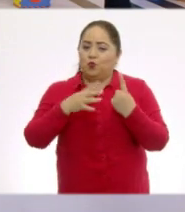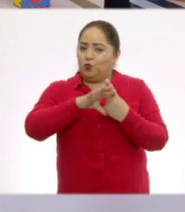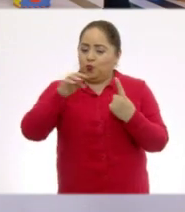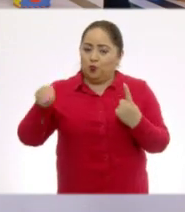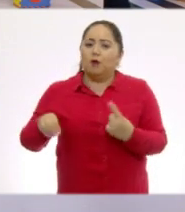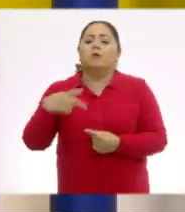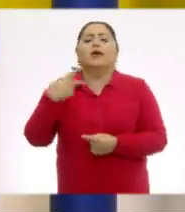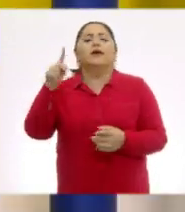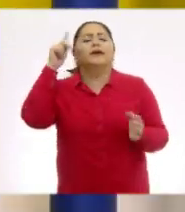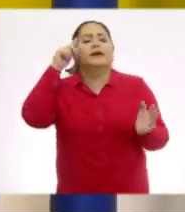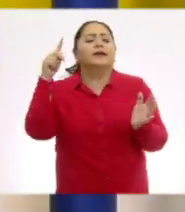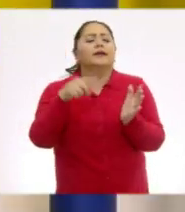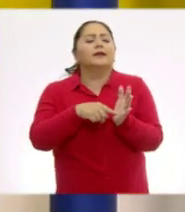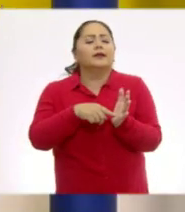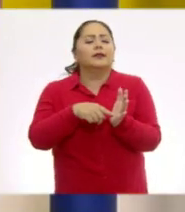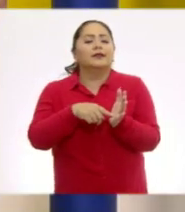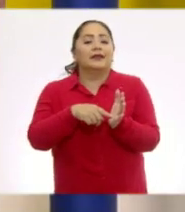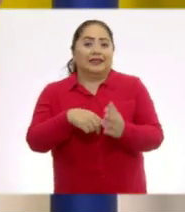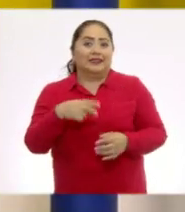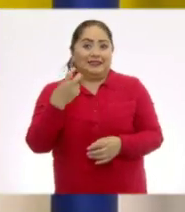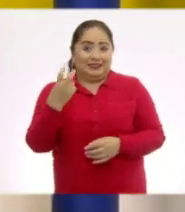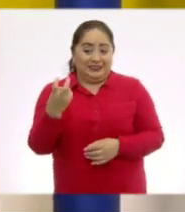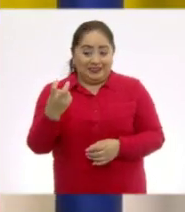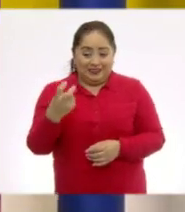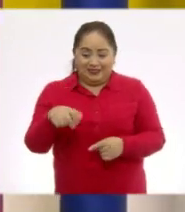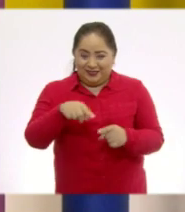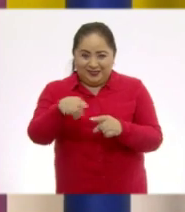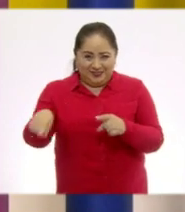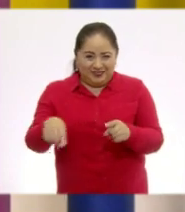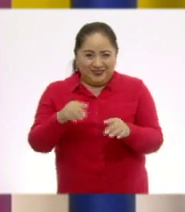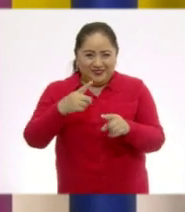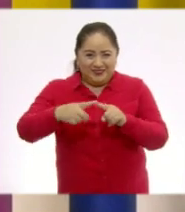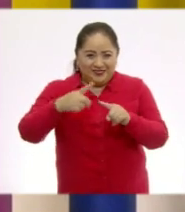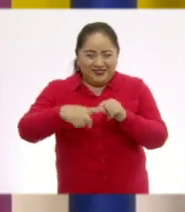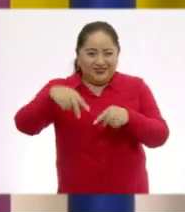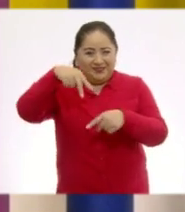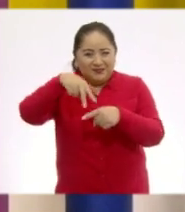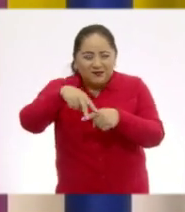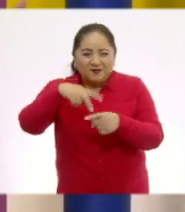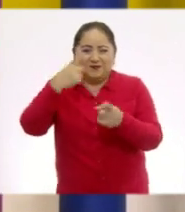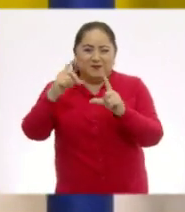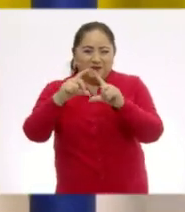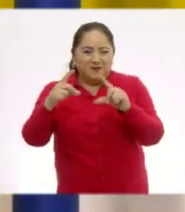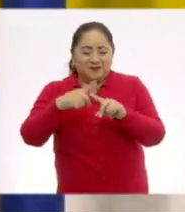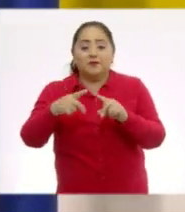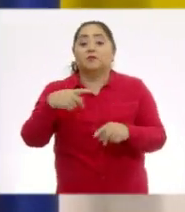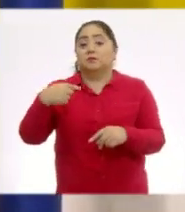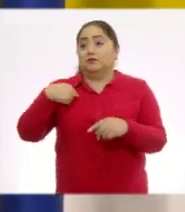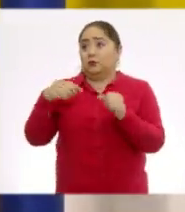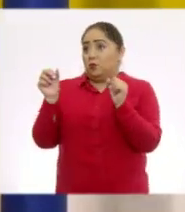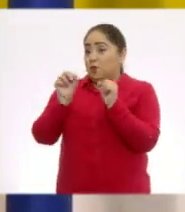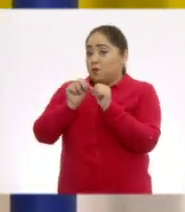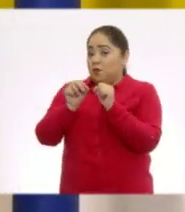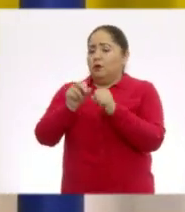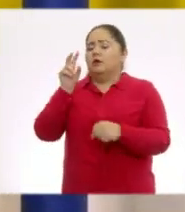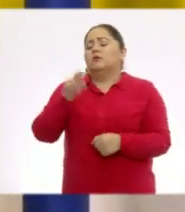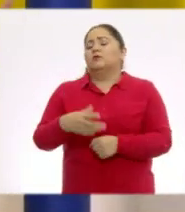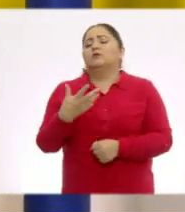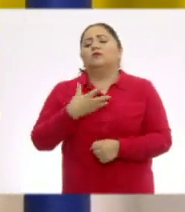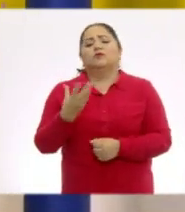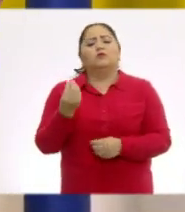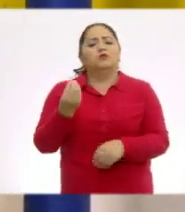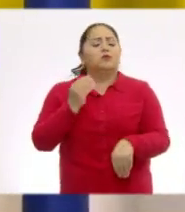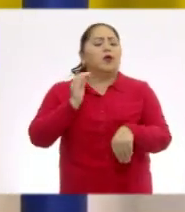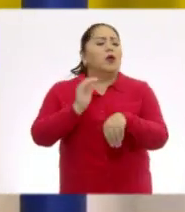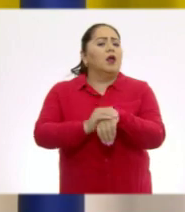Bueno, ¿y qué crees? Precisamente con estas figuras del tangram también... Bueno, mi sobrino Emiliano pues tiene muchos